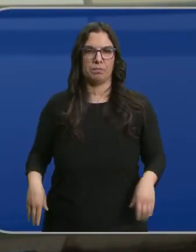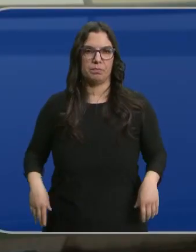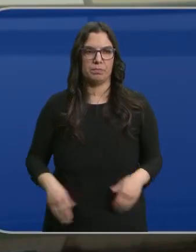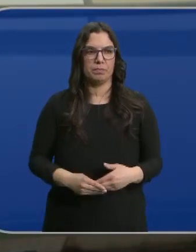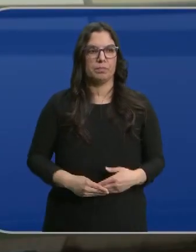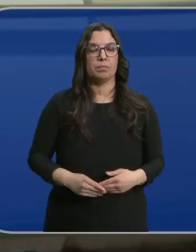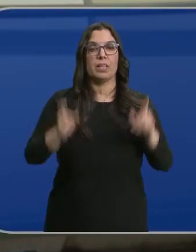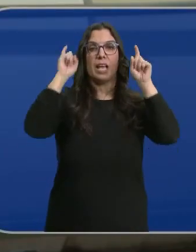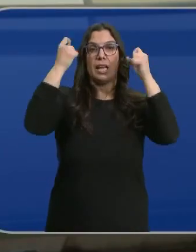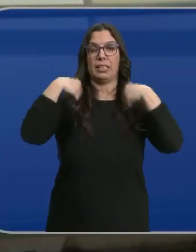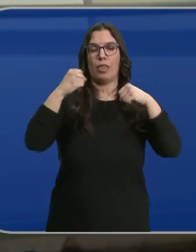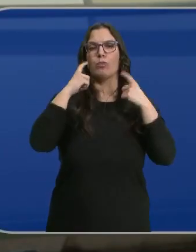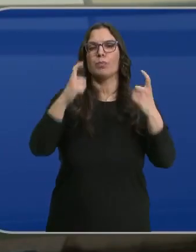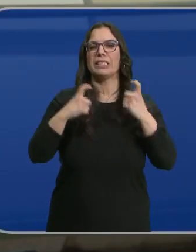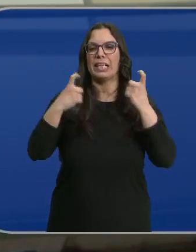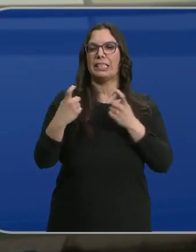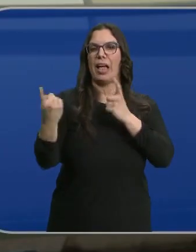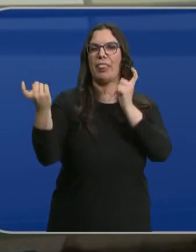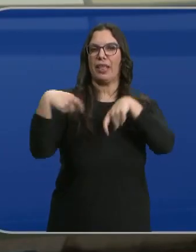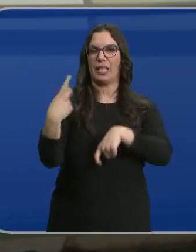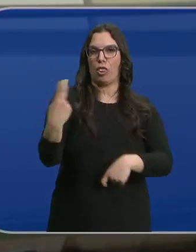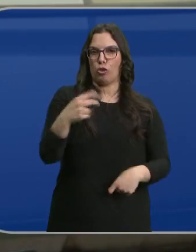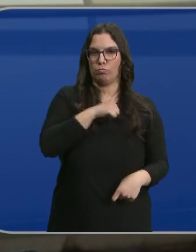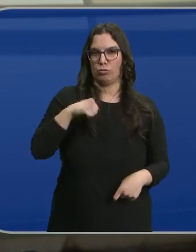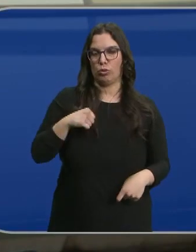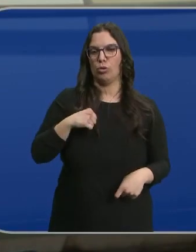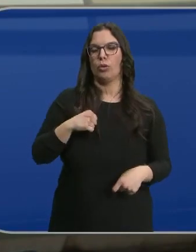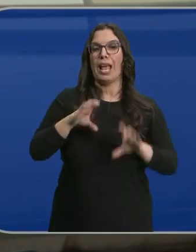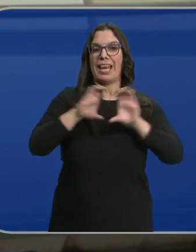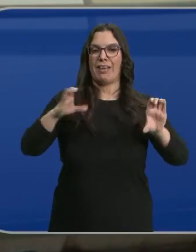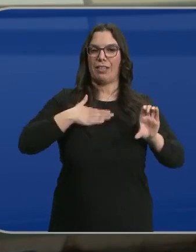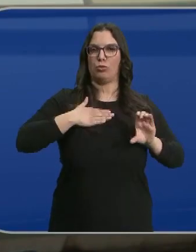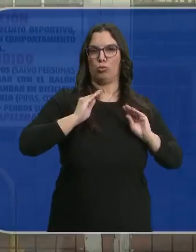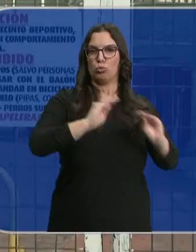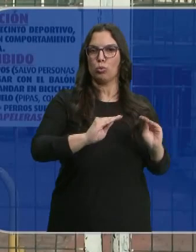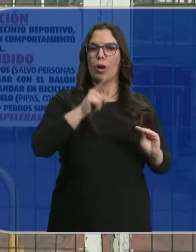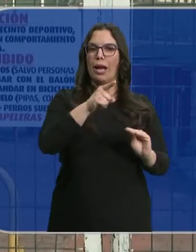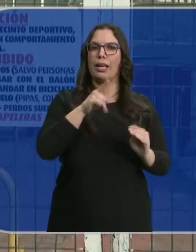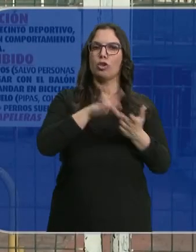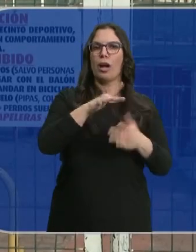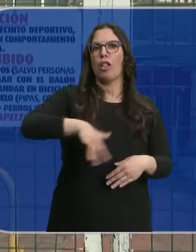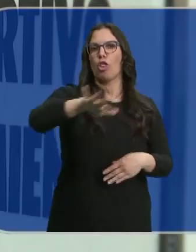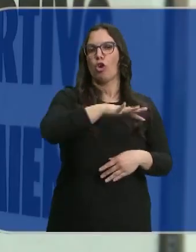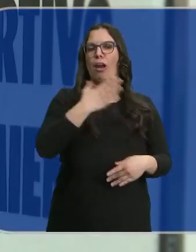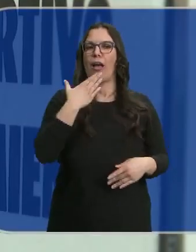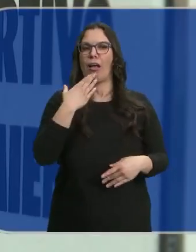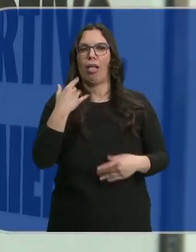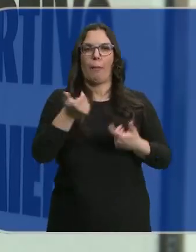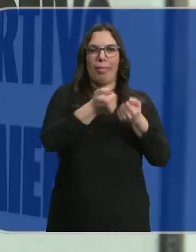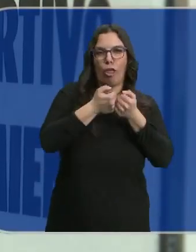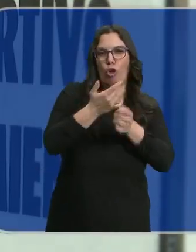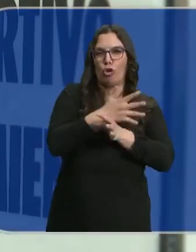El entrenador intentó concertar una cita a solas con el menor en una nave de su propiedad en la que tenía una zona de ocio con